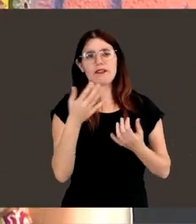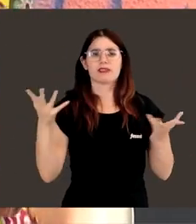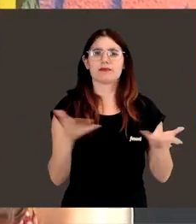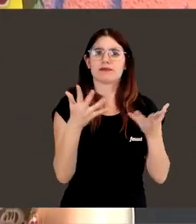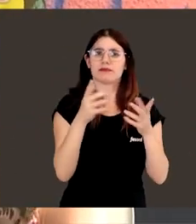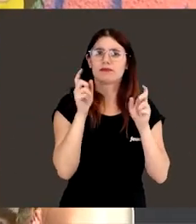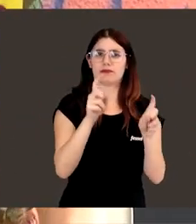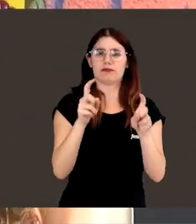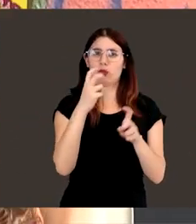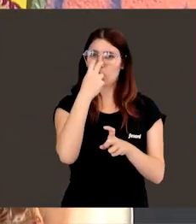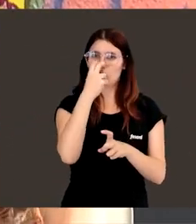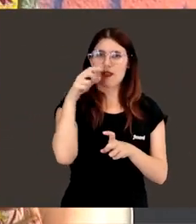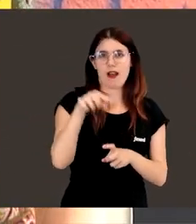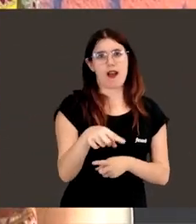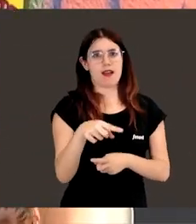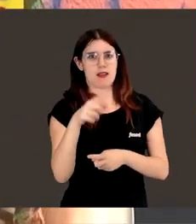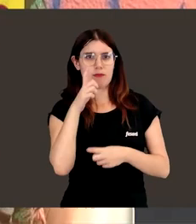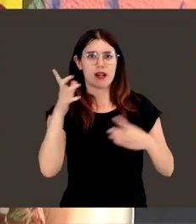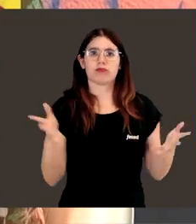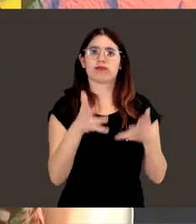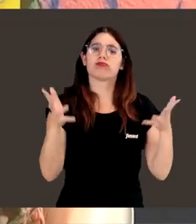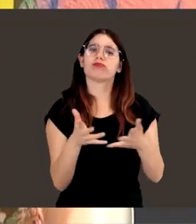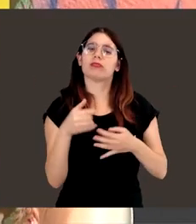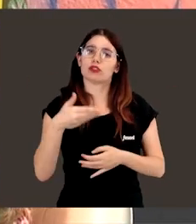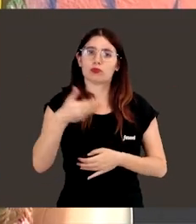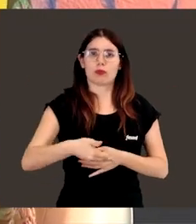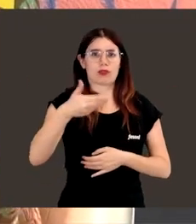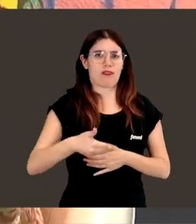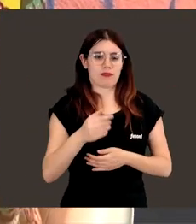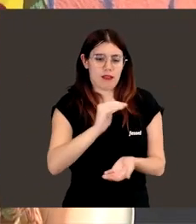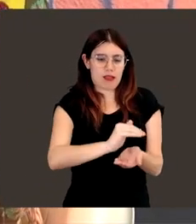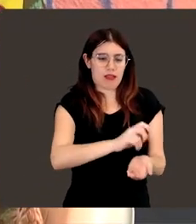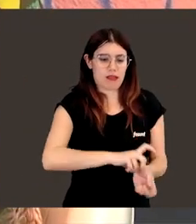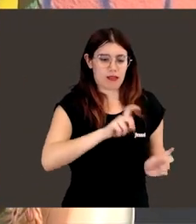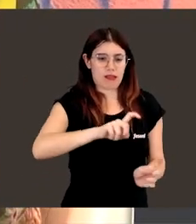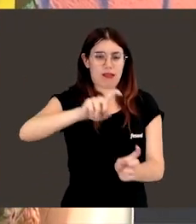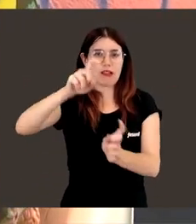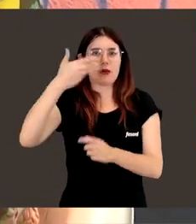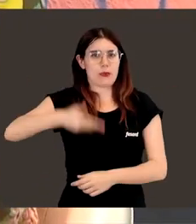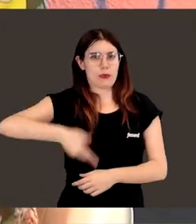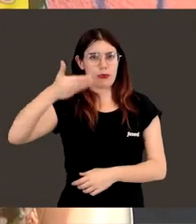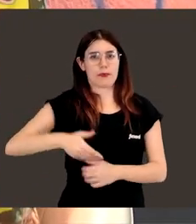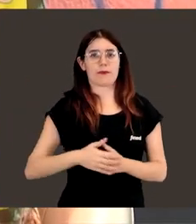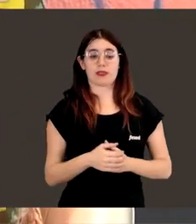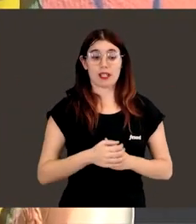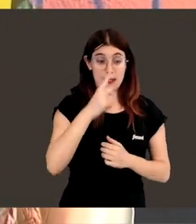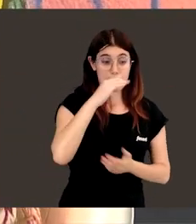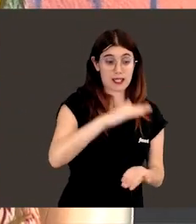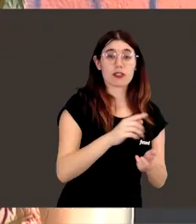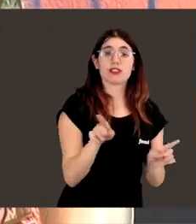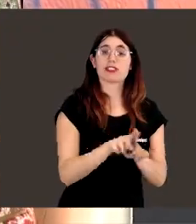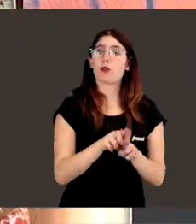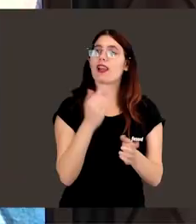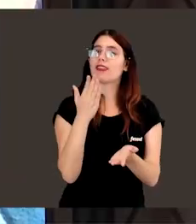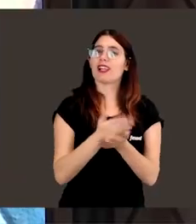curiosidad, ¿no? De qué es lo que hay detrás, eso desde muy pequeñitos, yo creo que eso es muy importante. Pequeños como los del